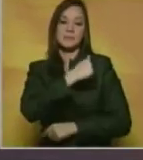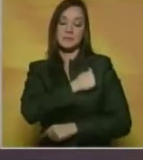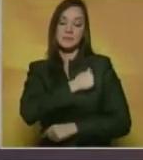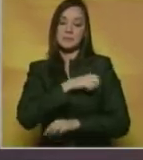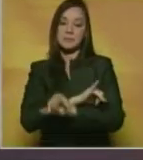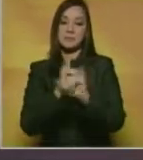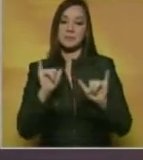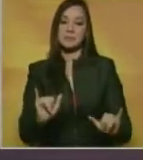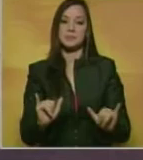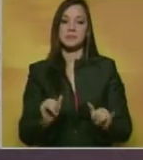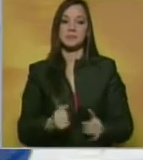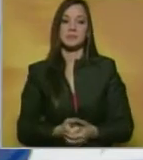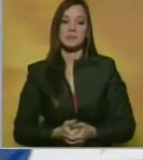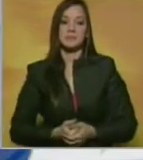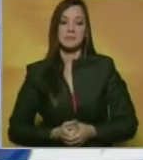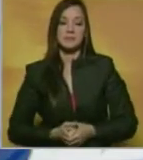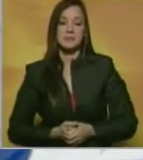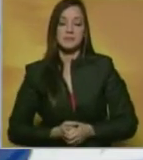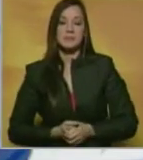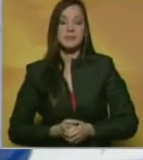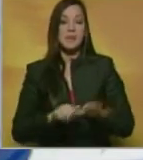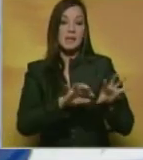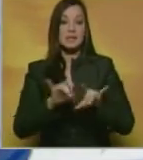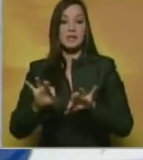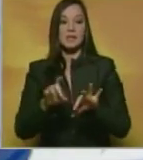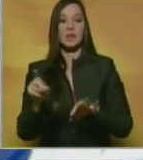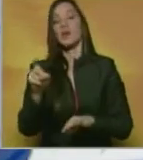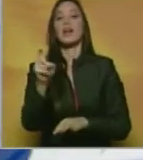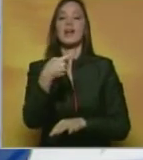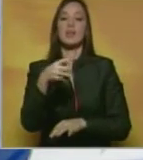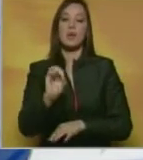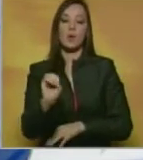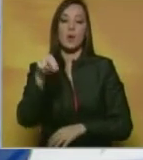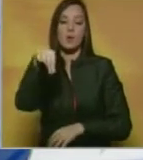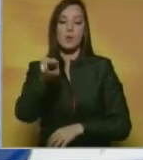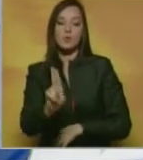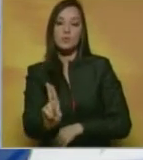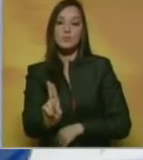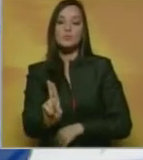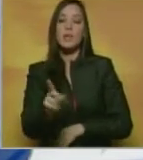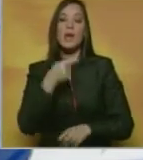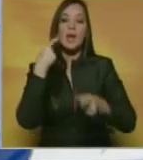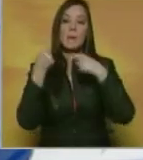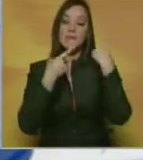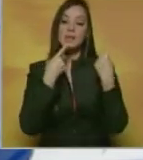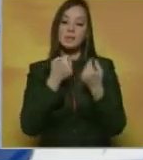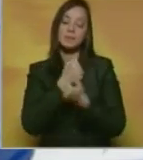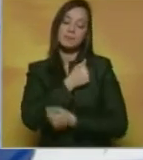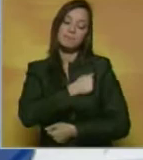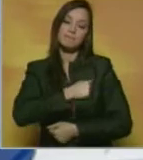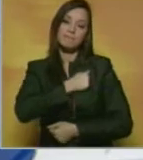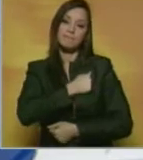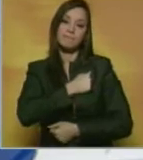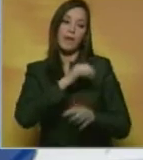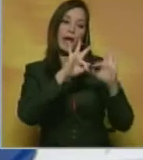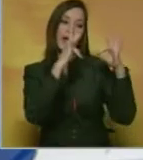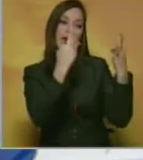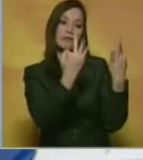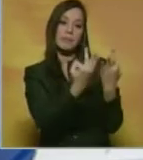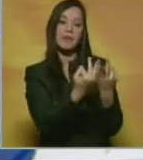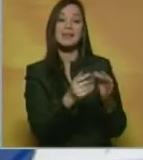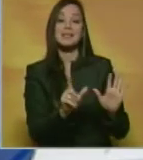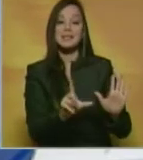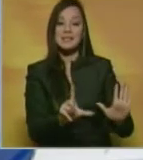Sotillo, Noticiero, Benevisión. El secretario general de la ONU, Ban Ki-moon, expresó sus condolencias a las familias de los